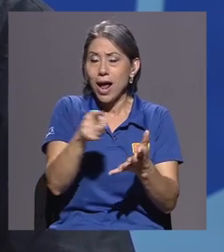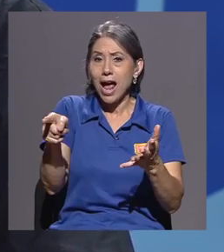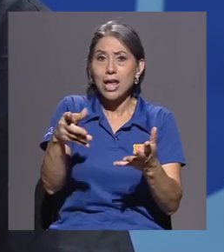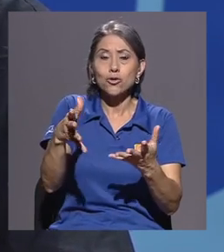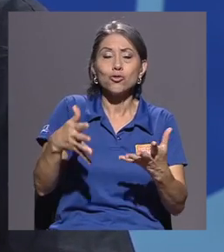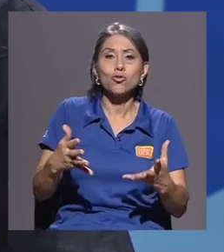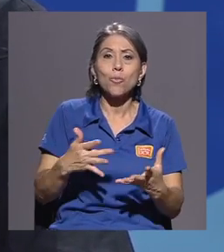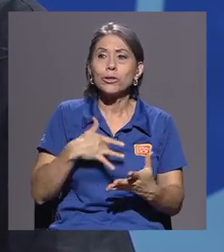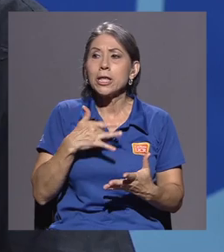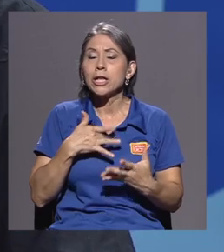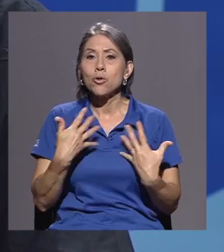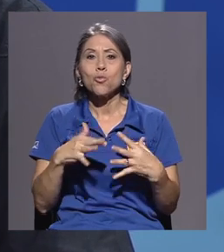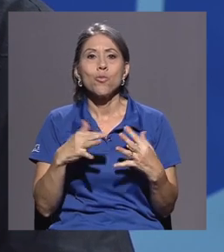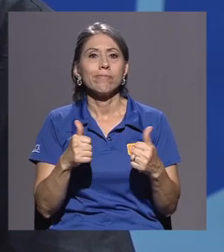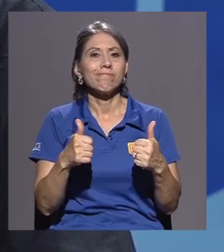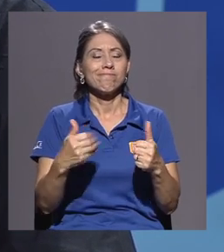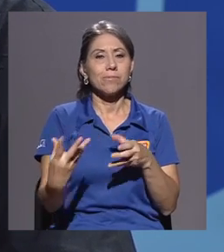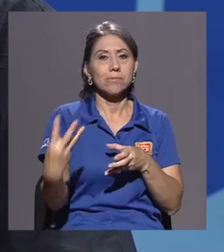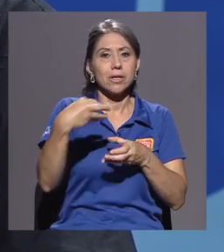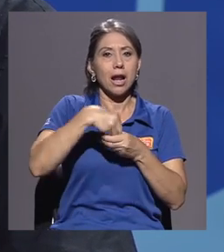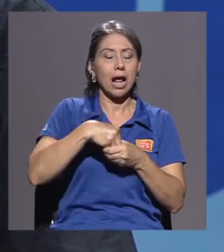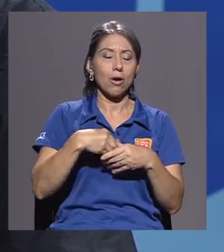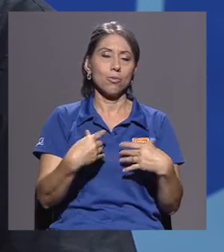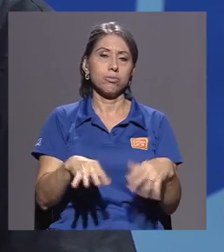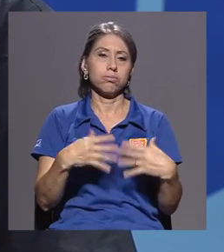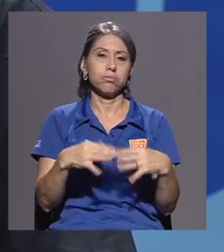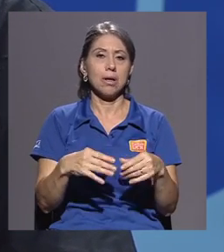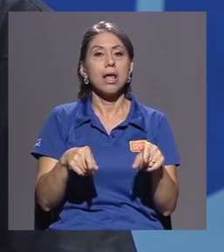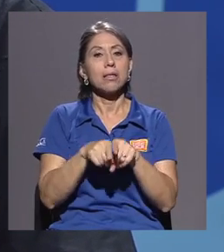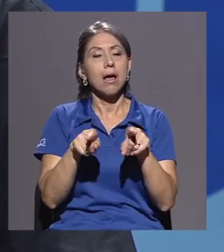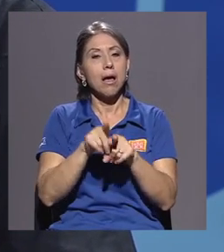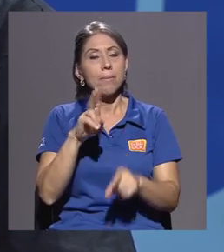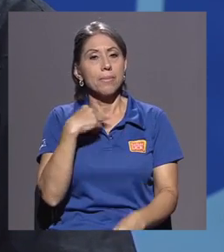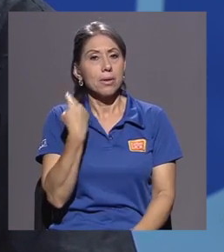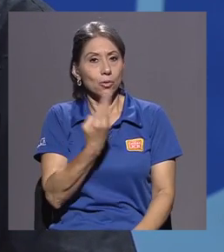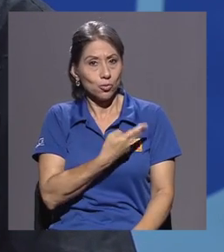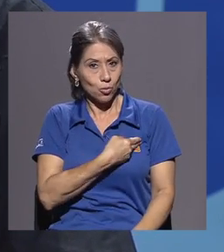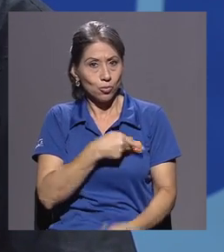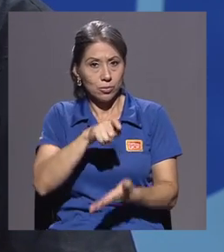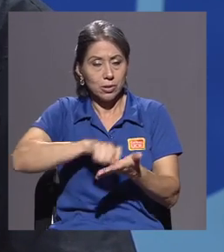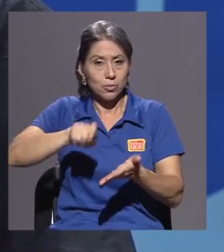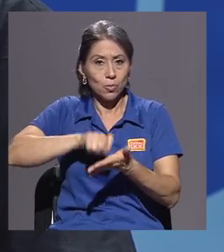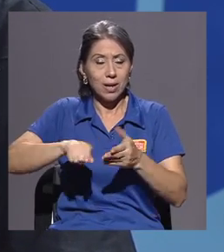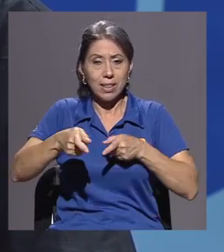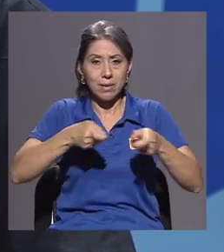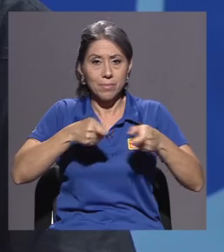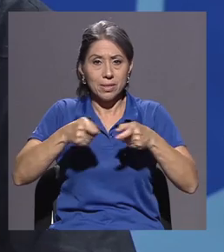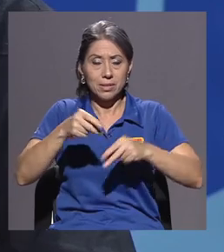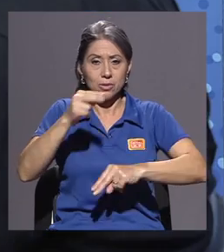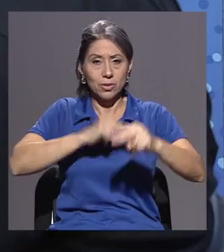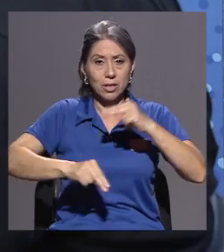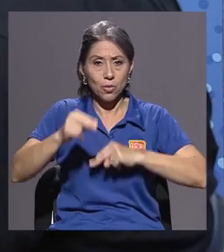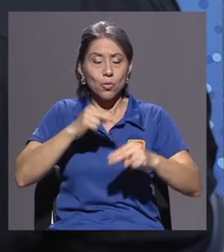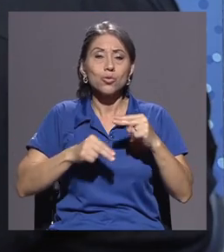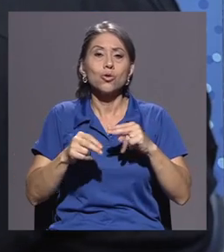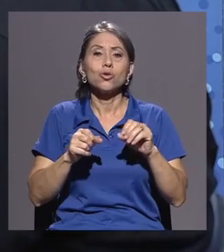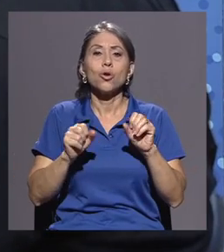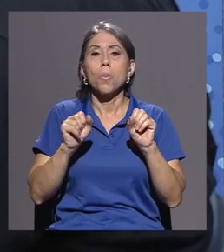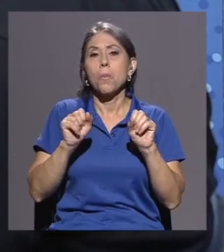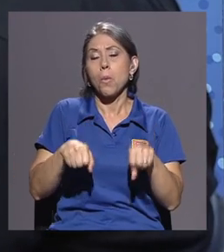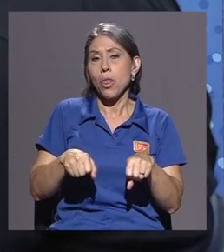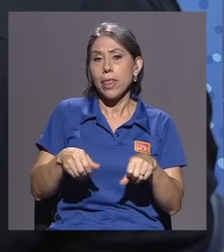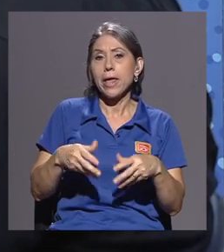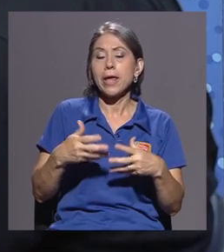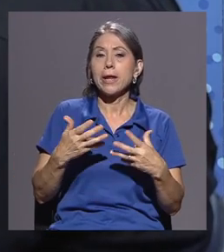pues es algo que no tiene precio. Y por otro lado, para nosotros como Escuela de Administración de Negocios, el poder llevar